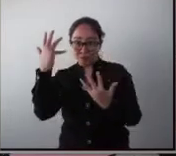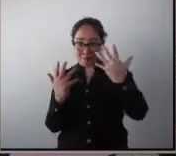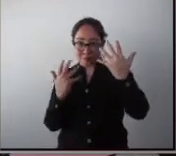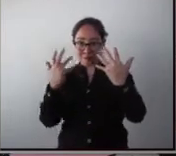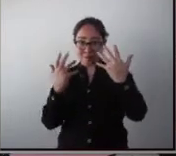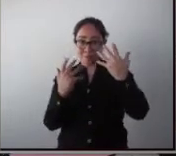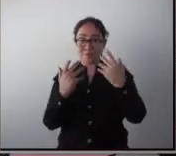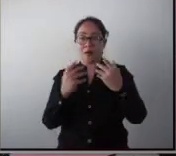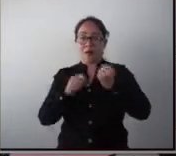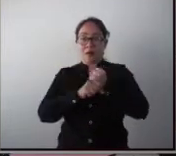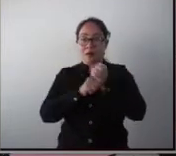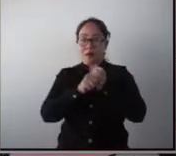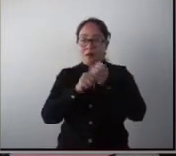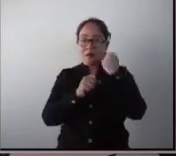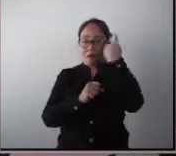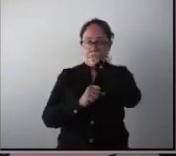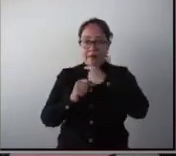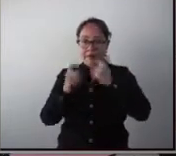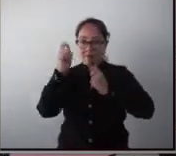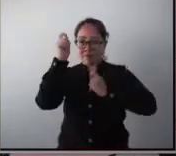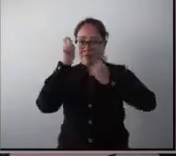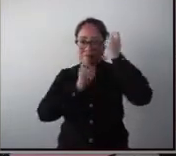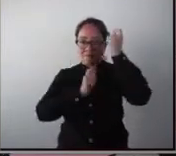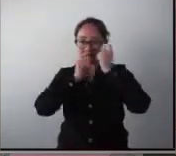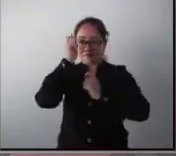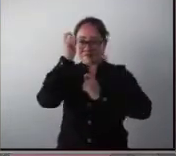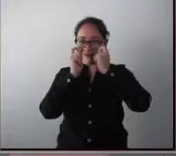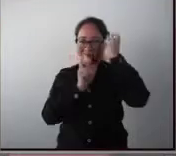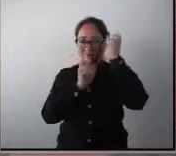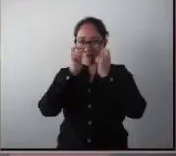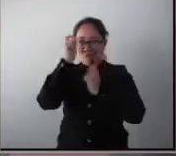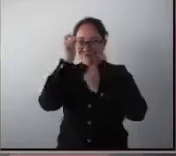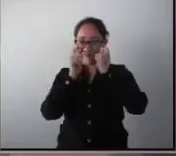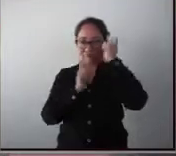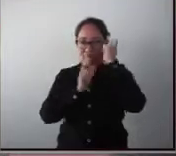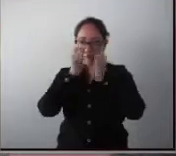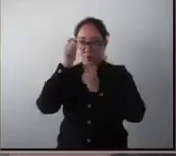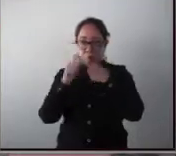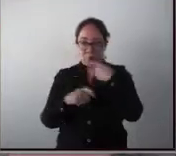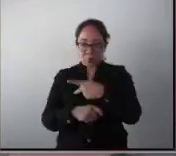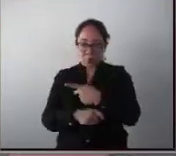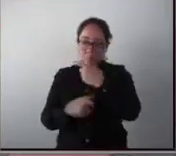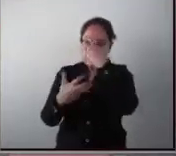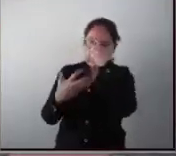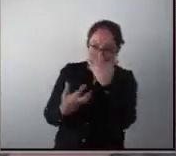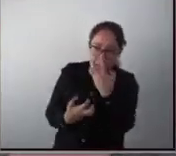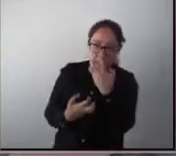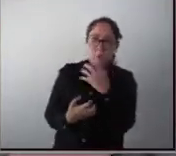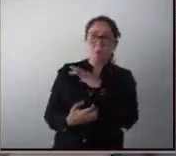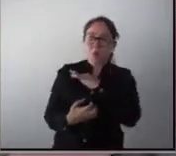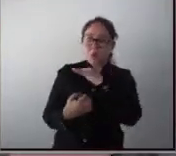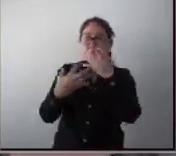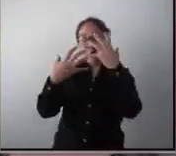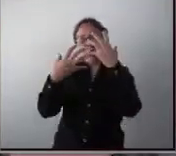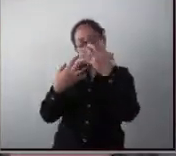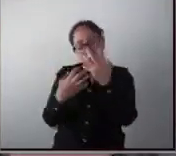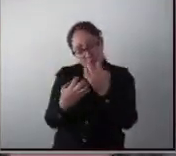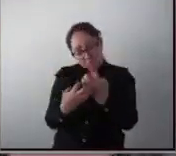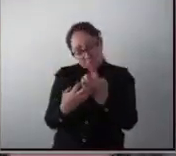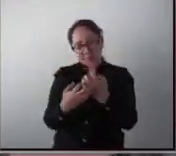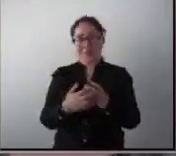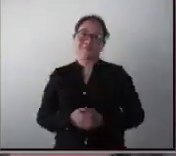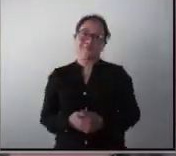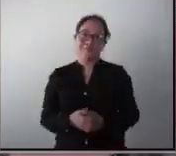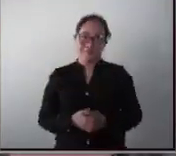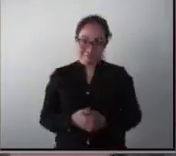entrenar la cara y con la cara, entonces que ellos en sus etapas de tristeza tengan la expresión apropiada. Muy